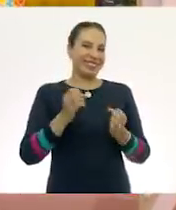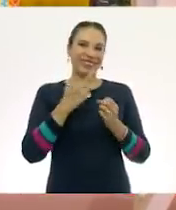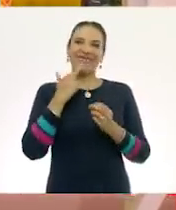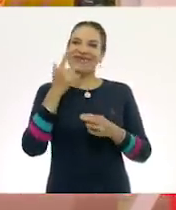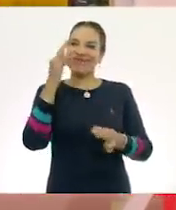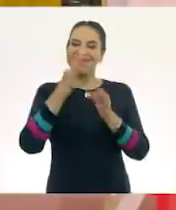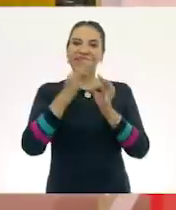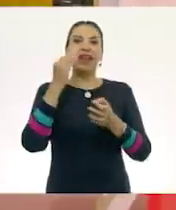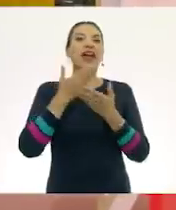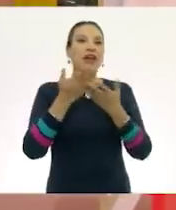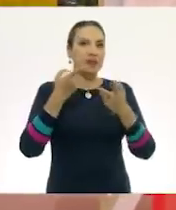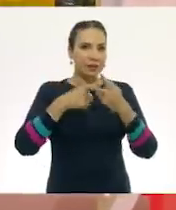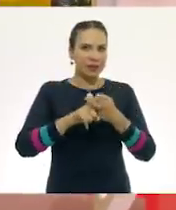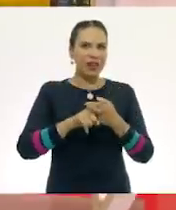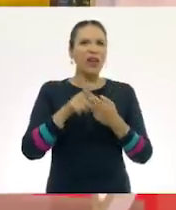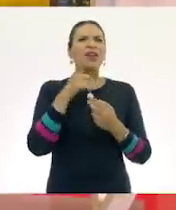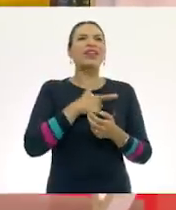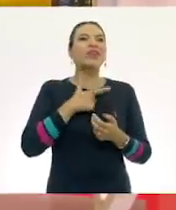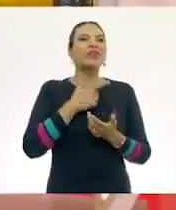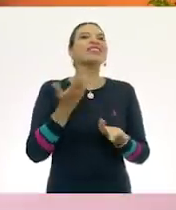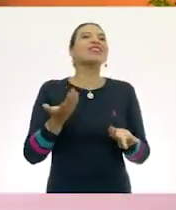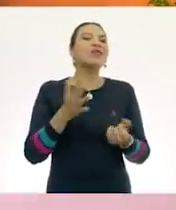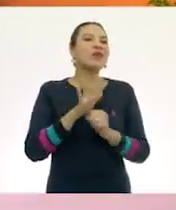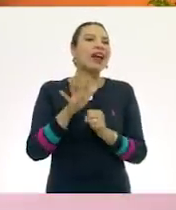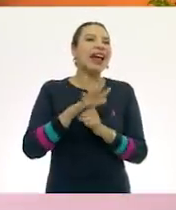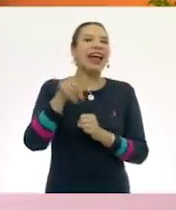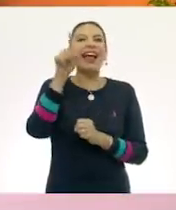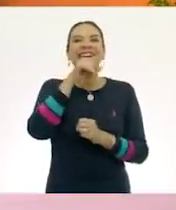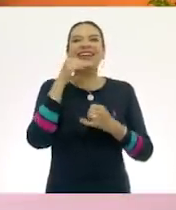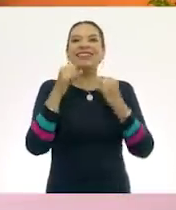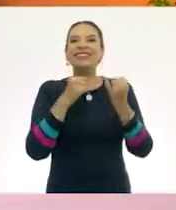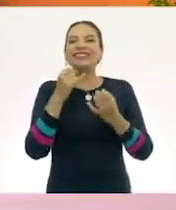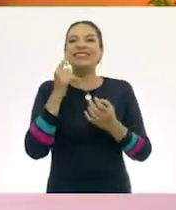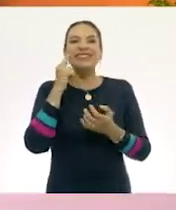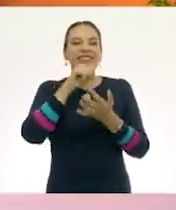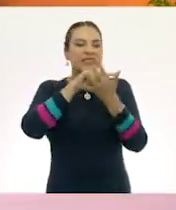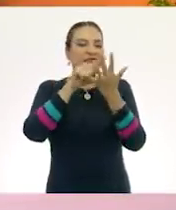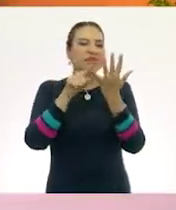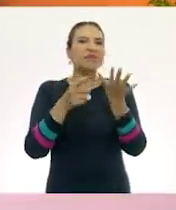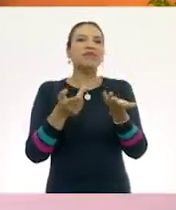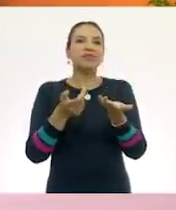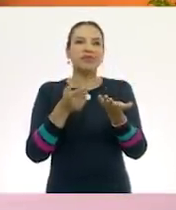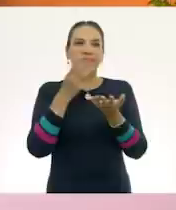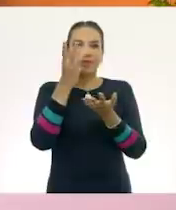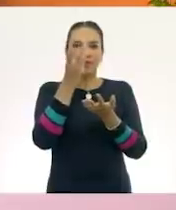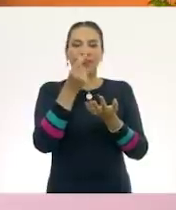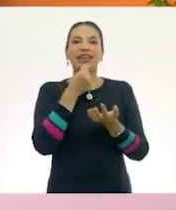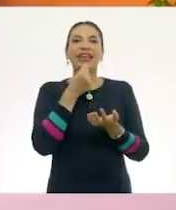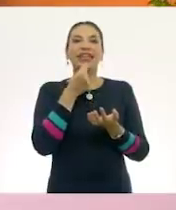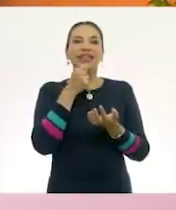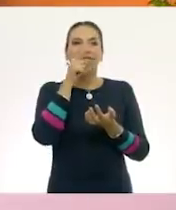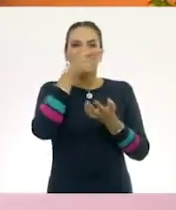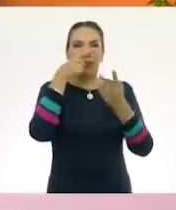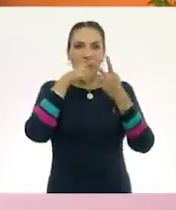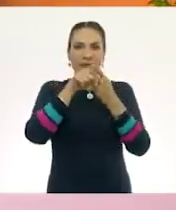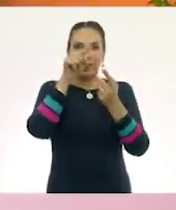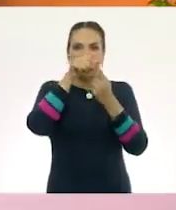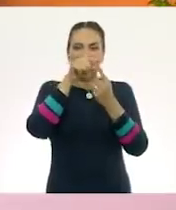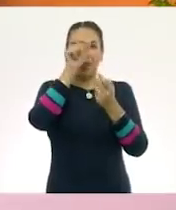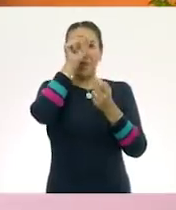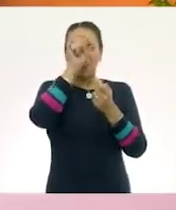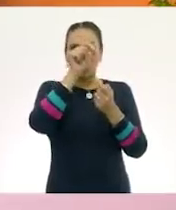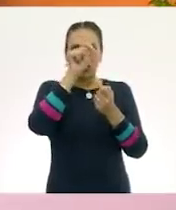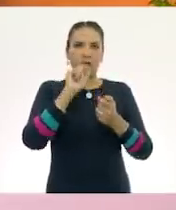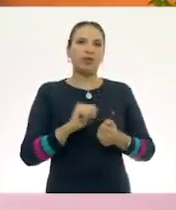Vamos a empezar entonces. ¿Con quién te gustaría empezar? Vamos a empezar por esta nena de arriba. Perfecto. Entonces ponle un